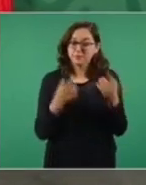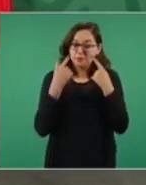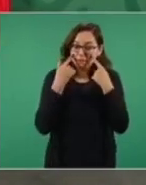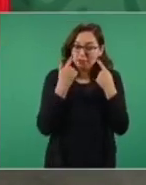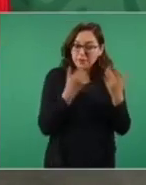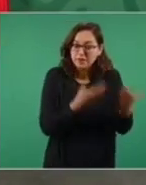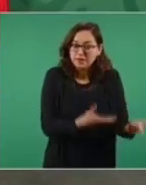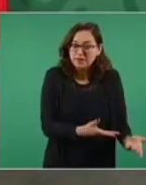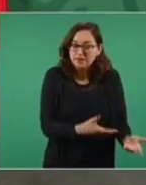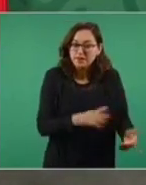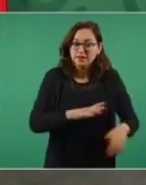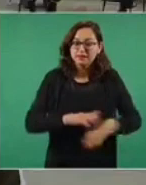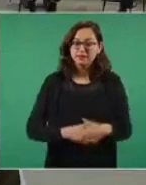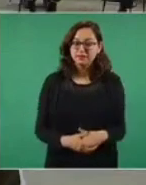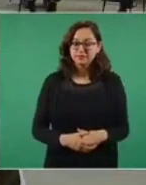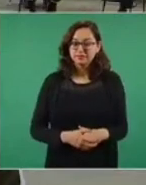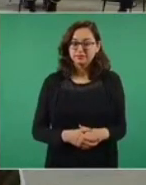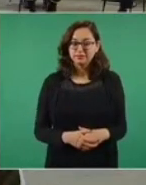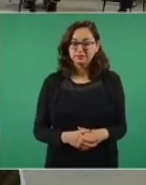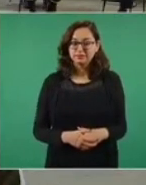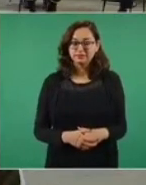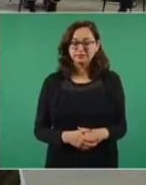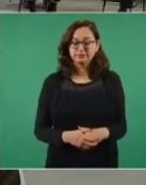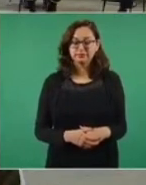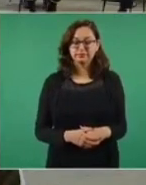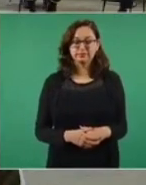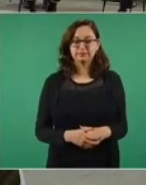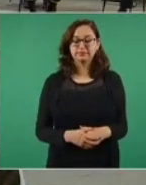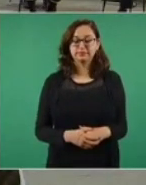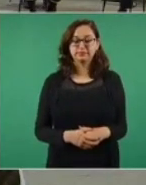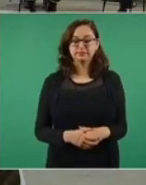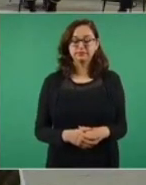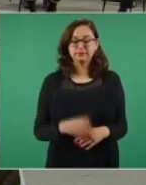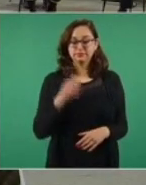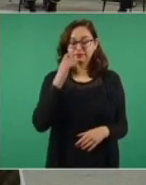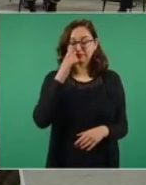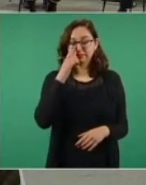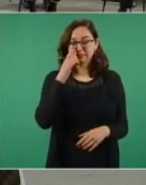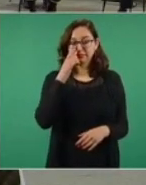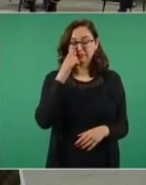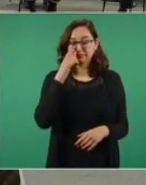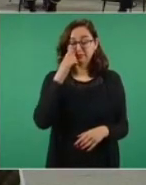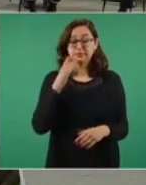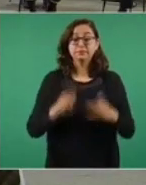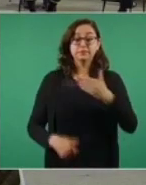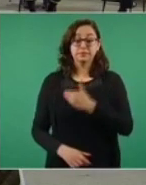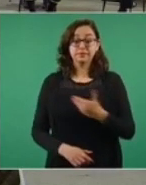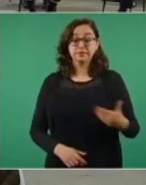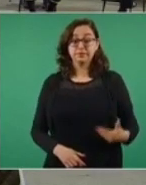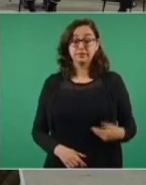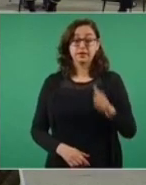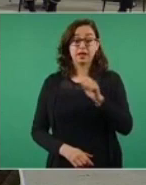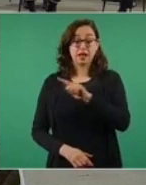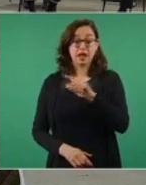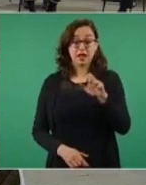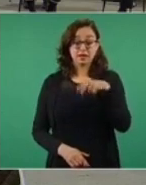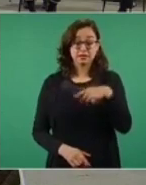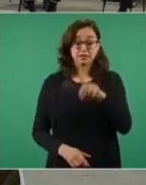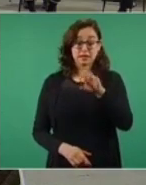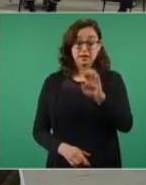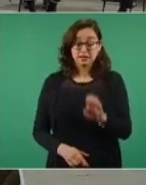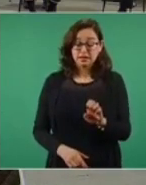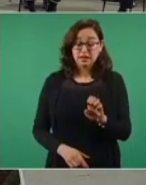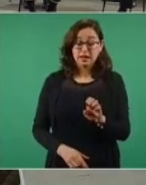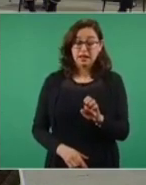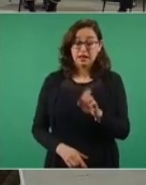y tuvo que incluso resistir al interior del movimiento